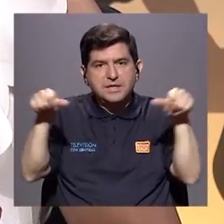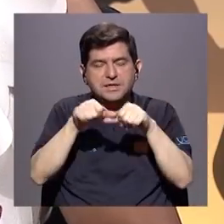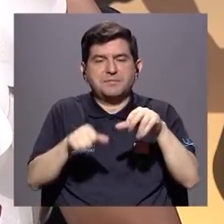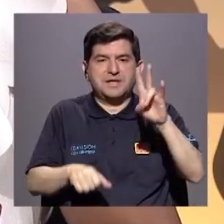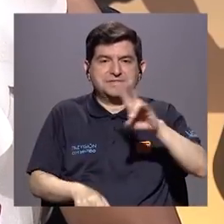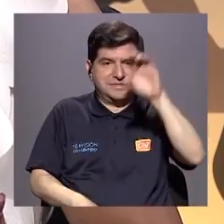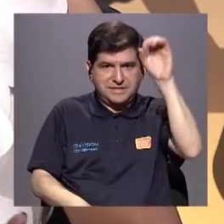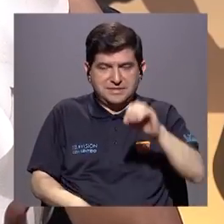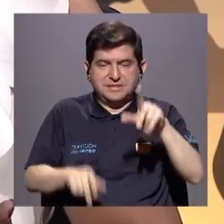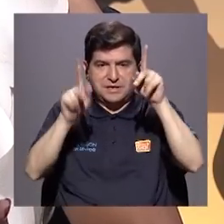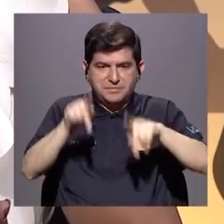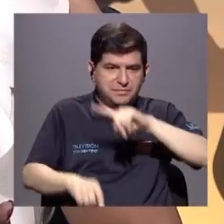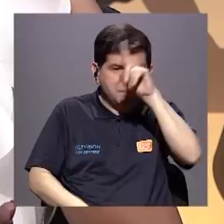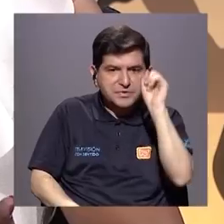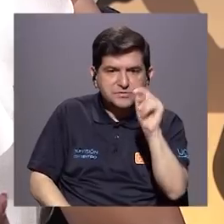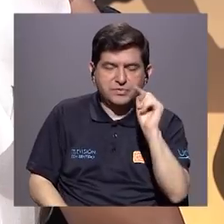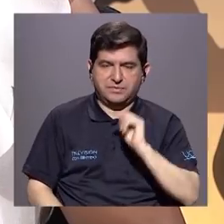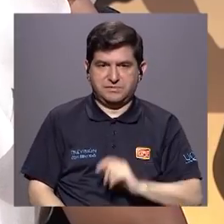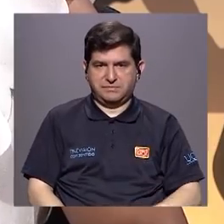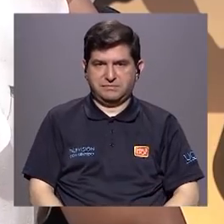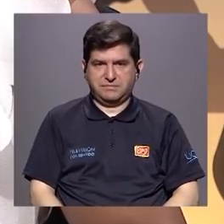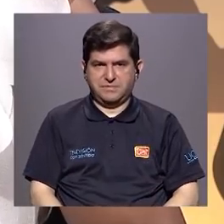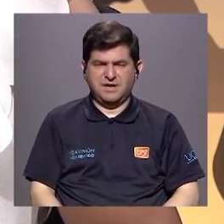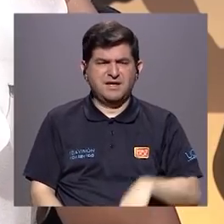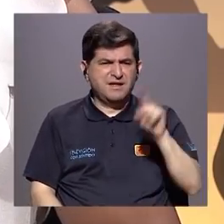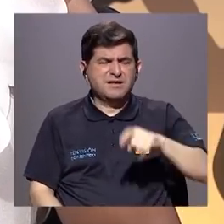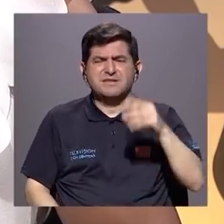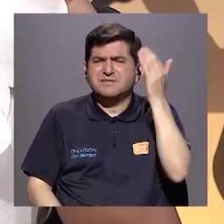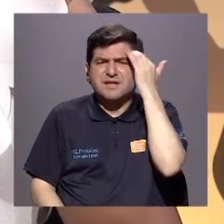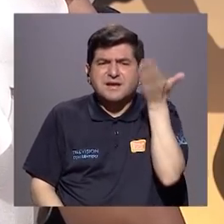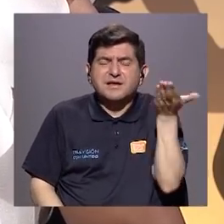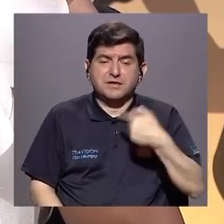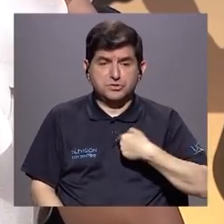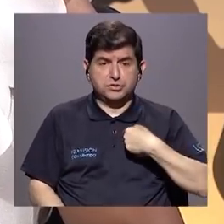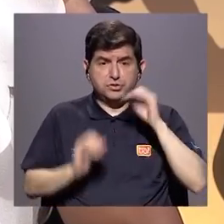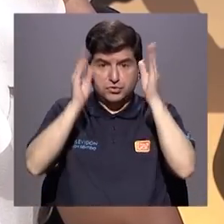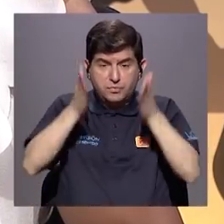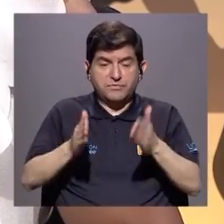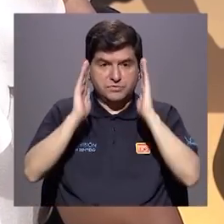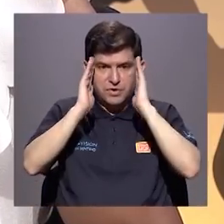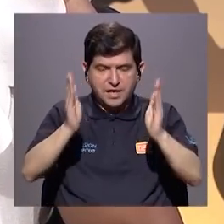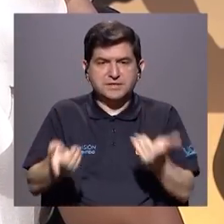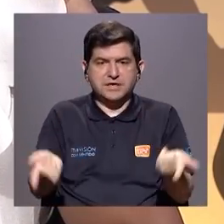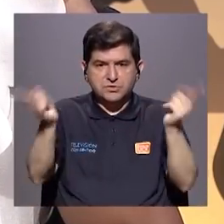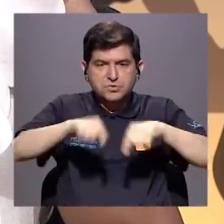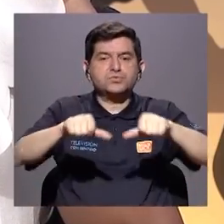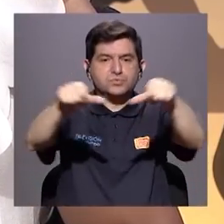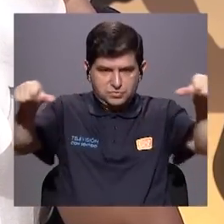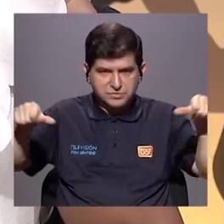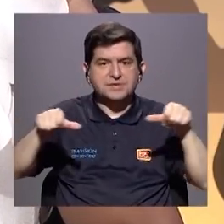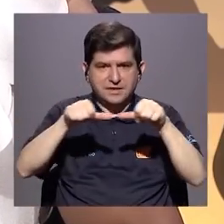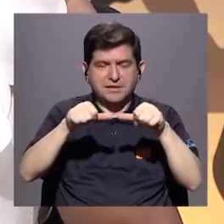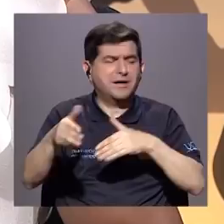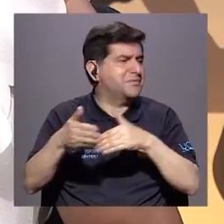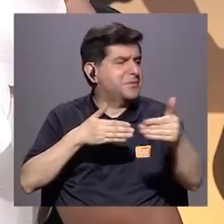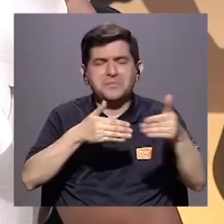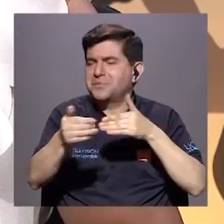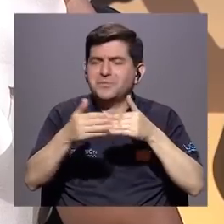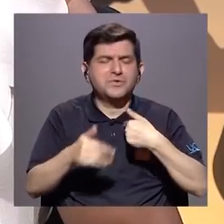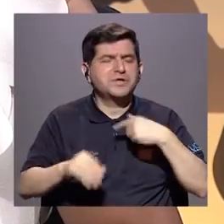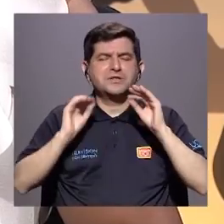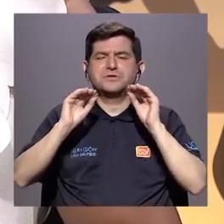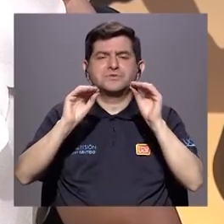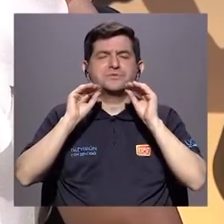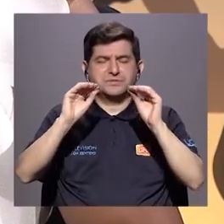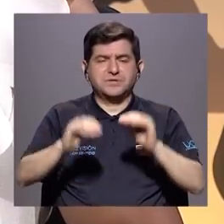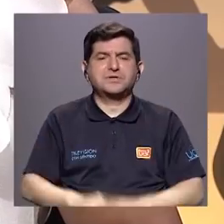aula, el 70% de quienes les preguntan. Entonces, ¿qué necesitamos saber? Si yo soy docente, tengo que estar atento a lo que ocurre en el aula. Indistintamente de